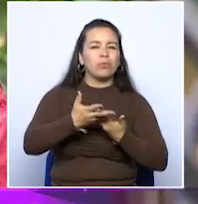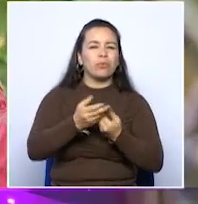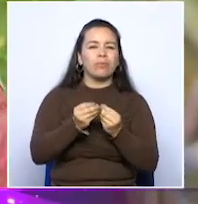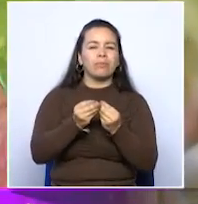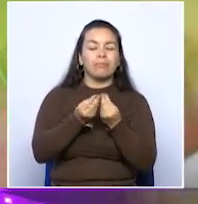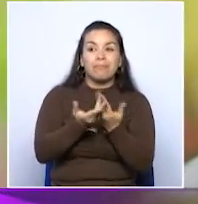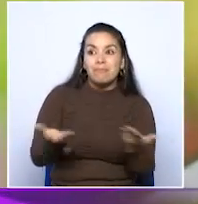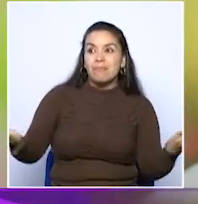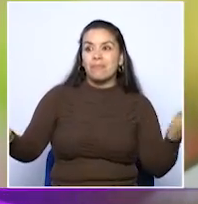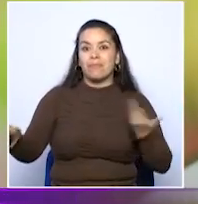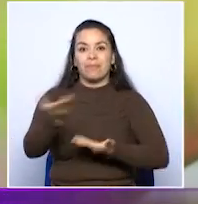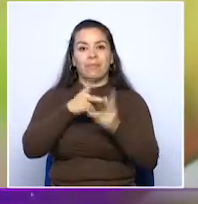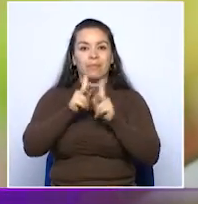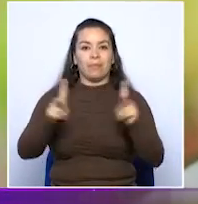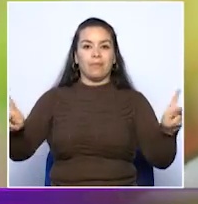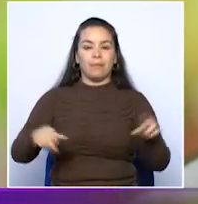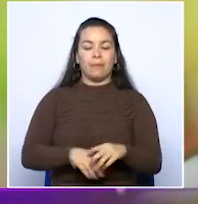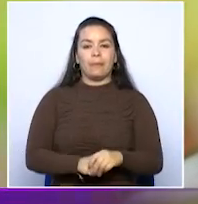público.